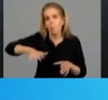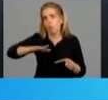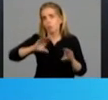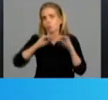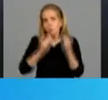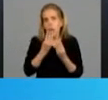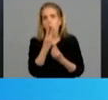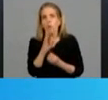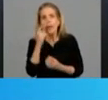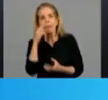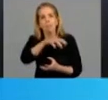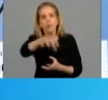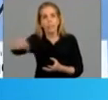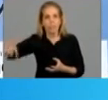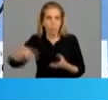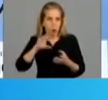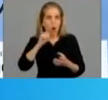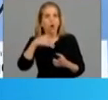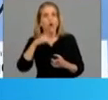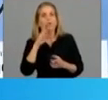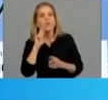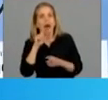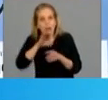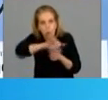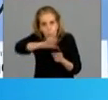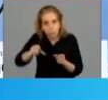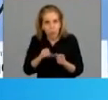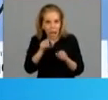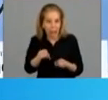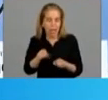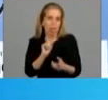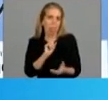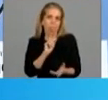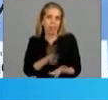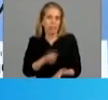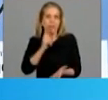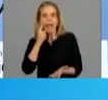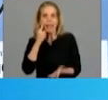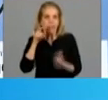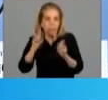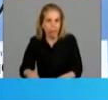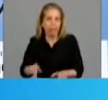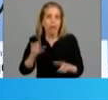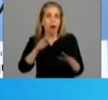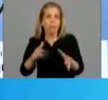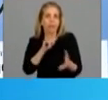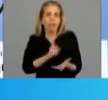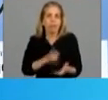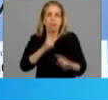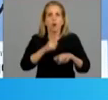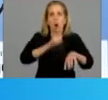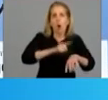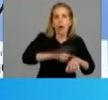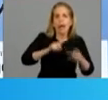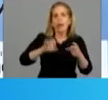municipios del conurbano, se van a tener que administrar en cada una de las situaciones con reglas particulares, a veces horario, a veces número